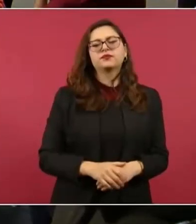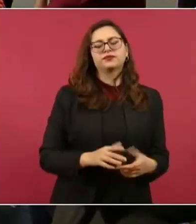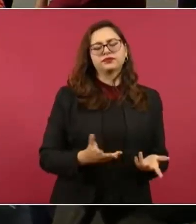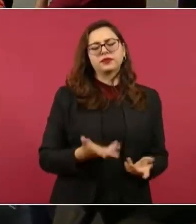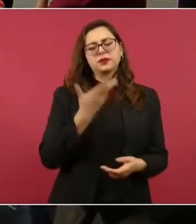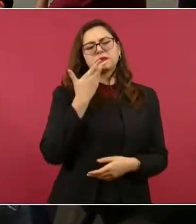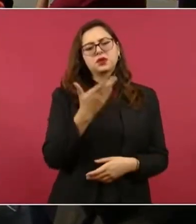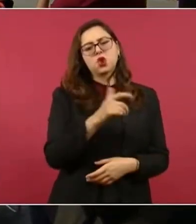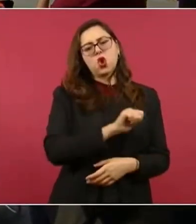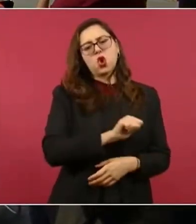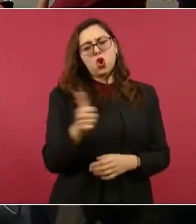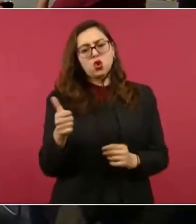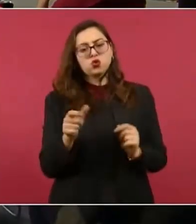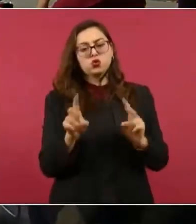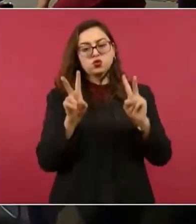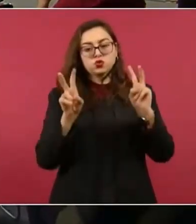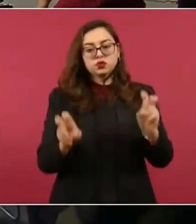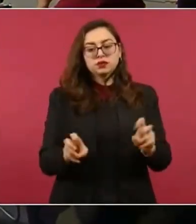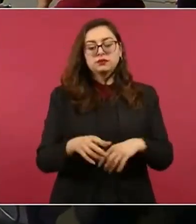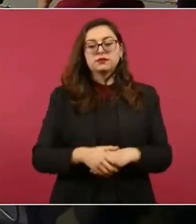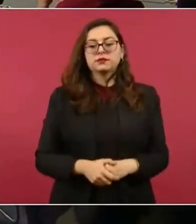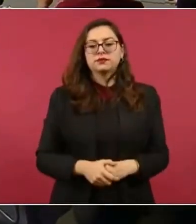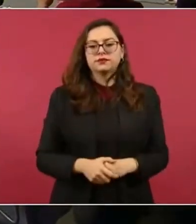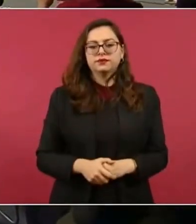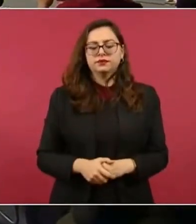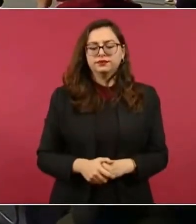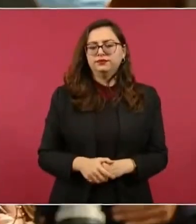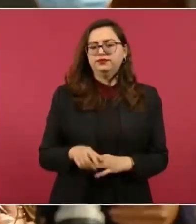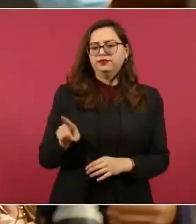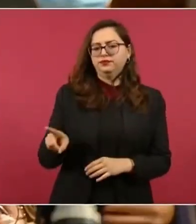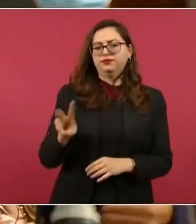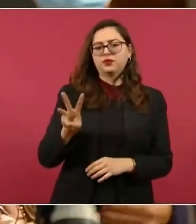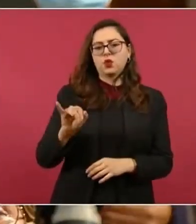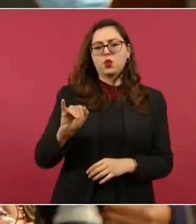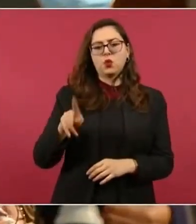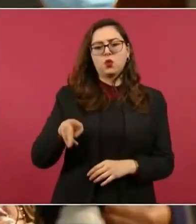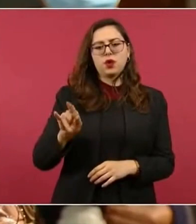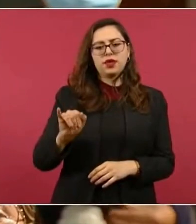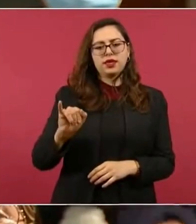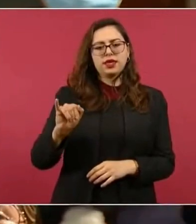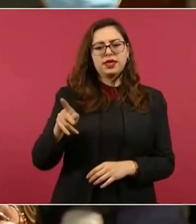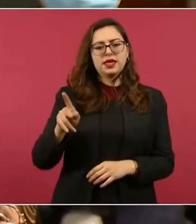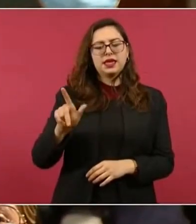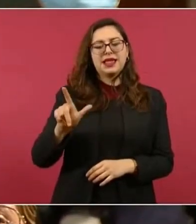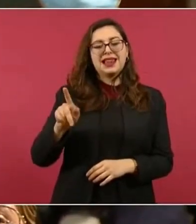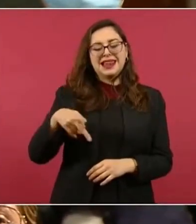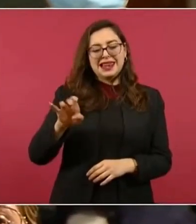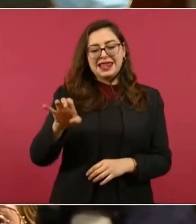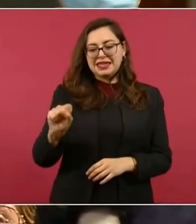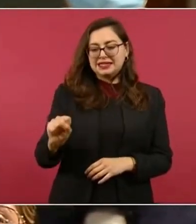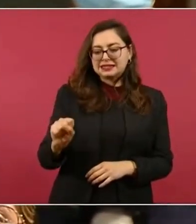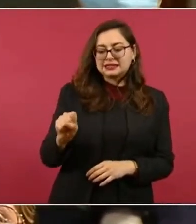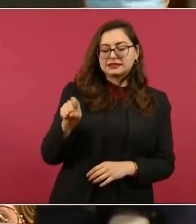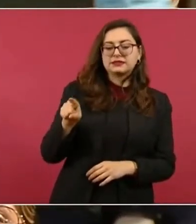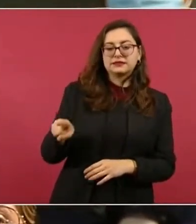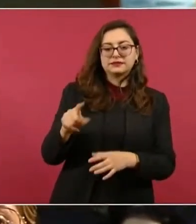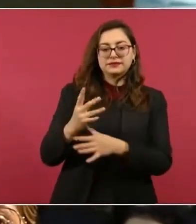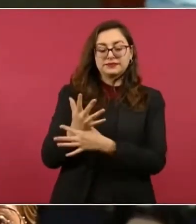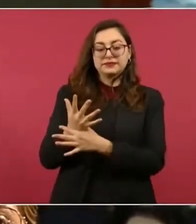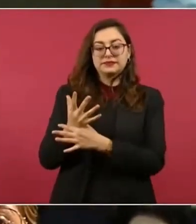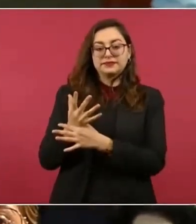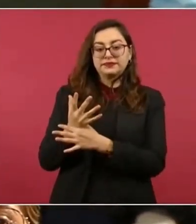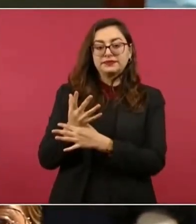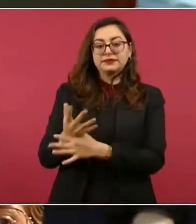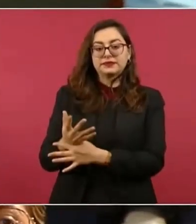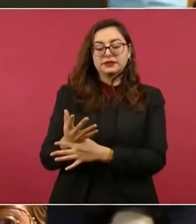El editor de jefe de Wikileaks declaró que se reunió con usted días previos a la cumbre de líderes de América